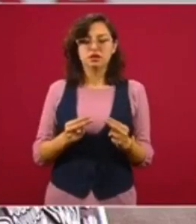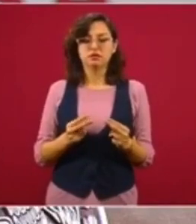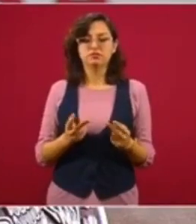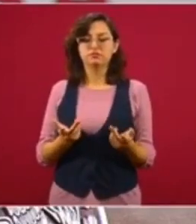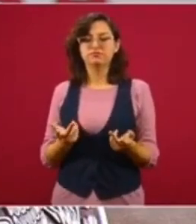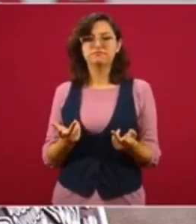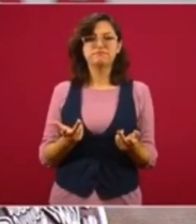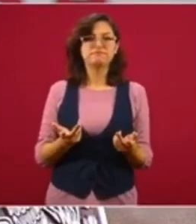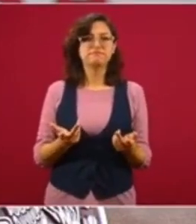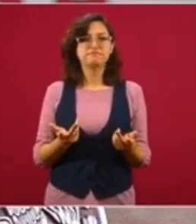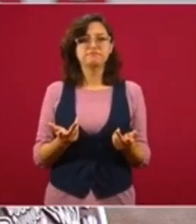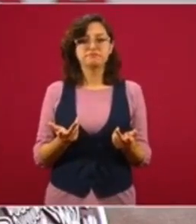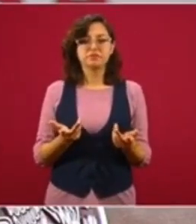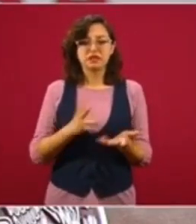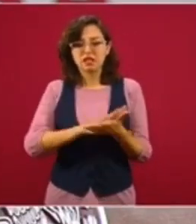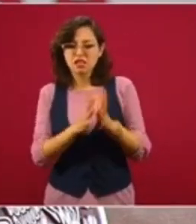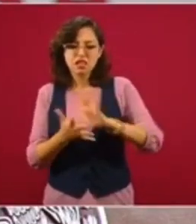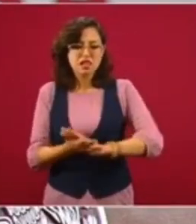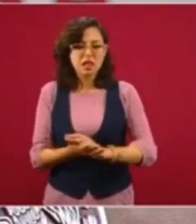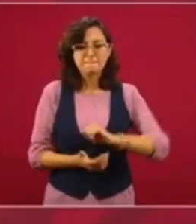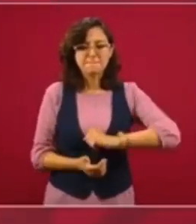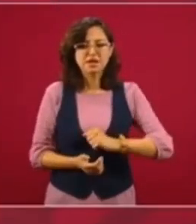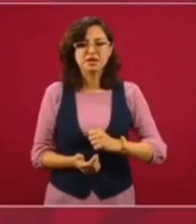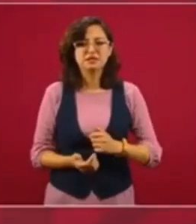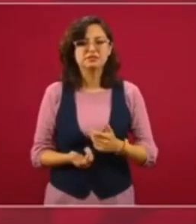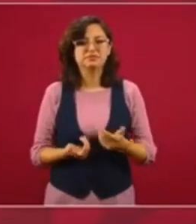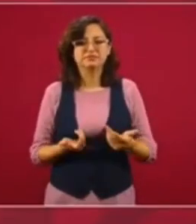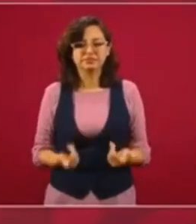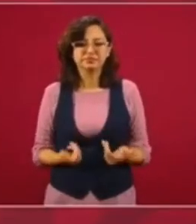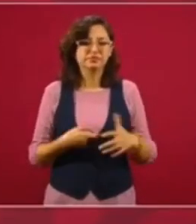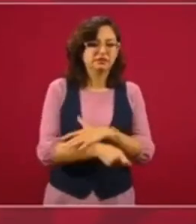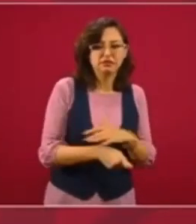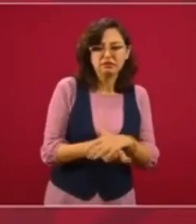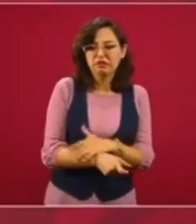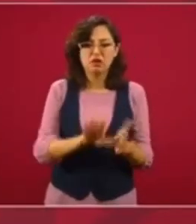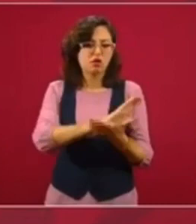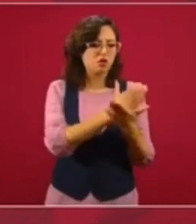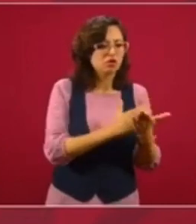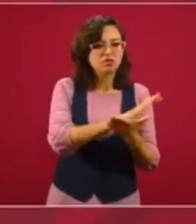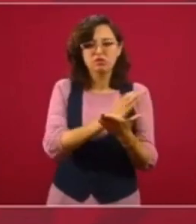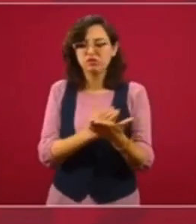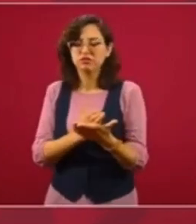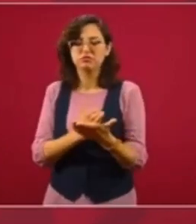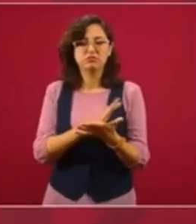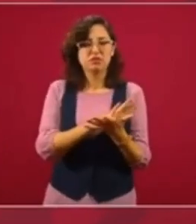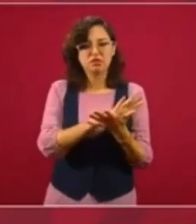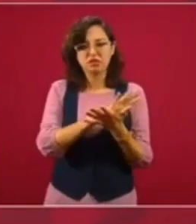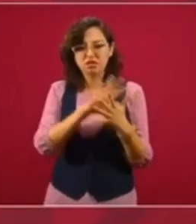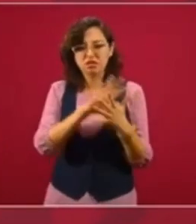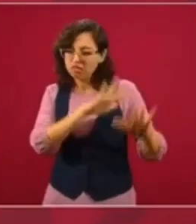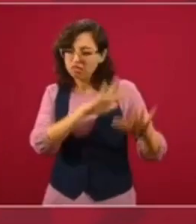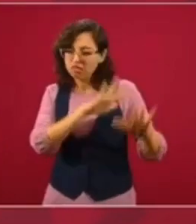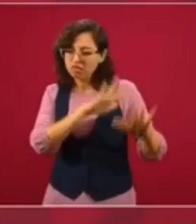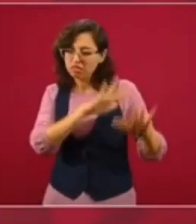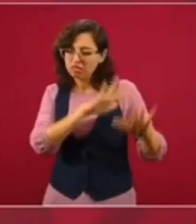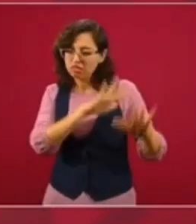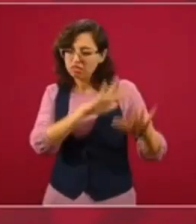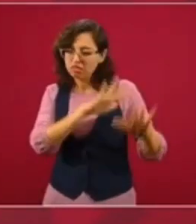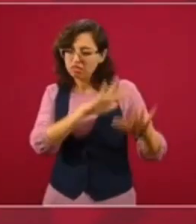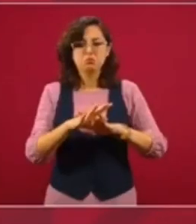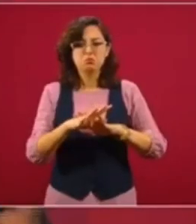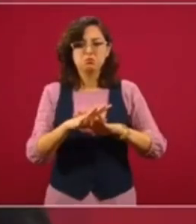y mediante el tráfico de influencia o la entrega de contratos, de bienes, se hacen